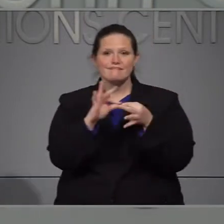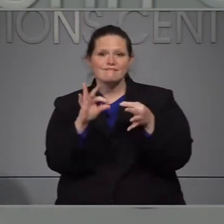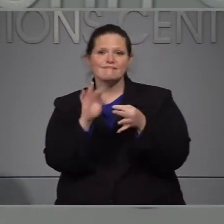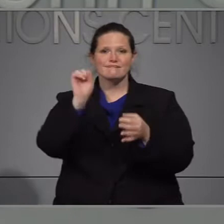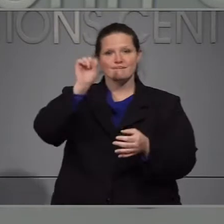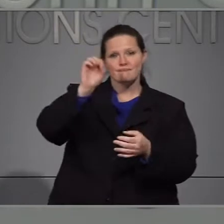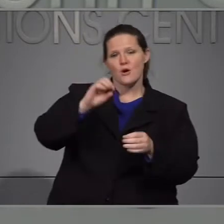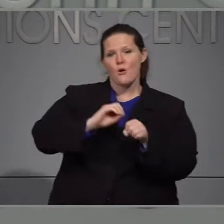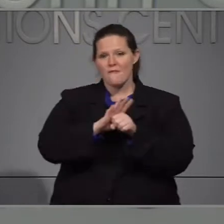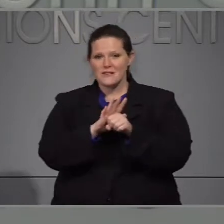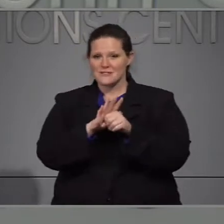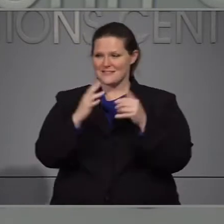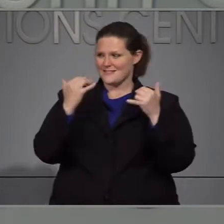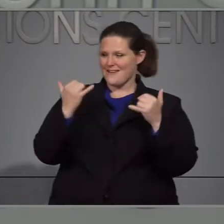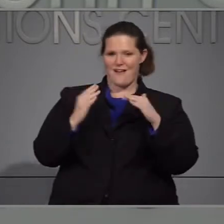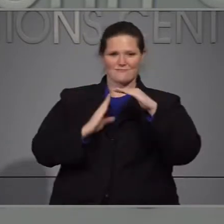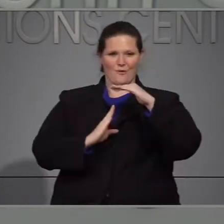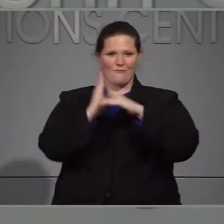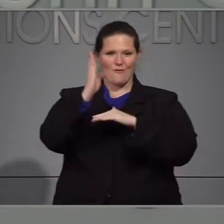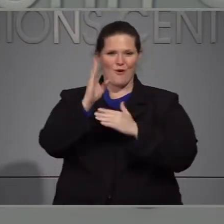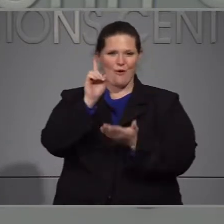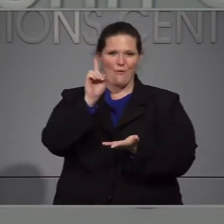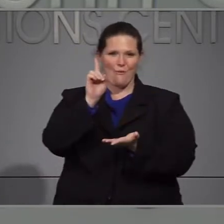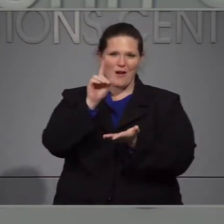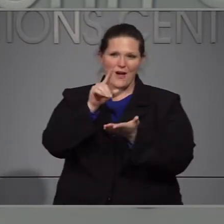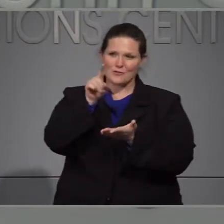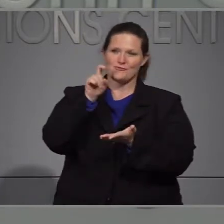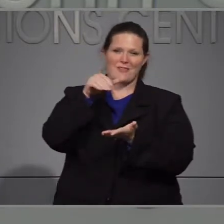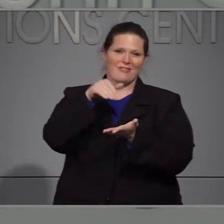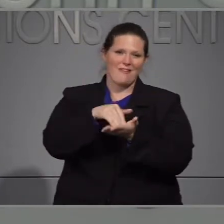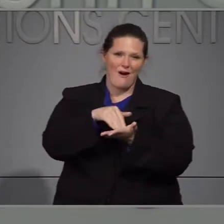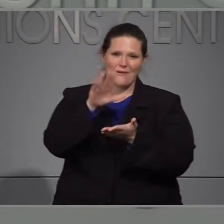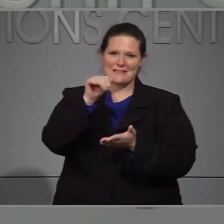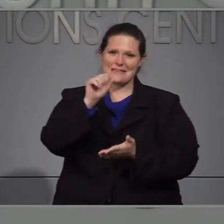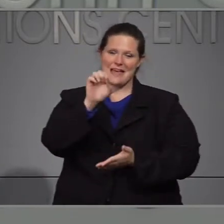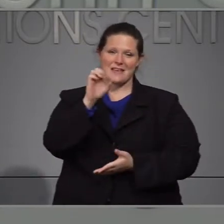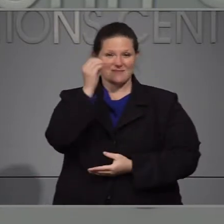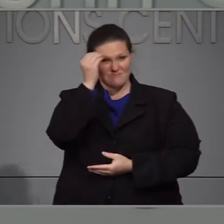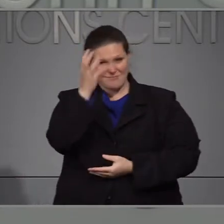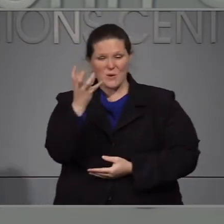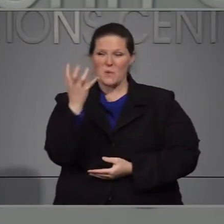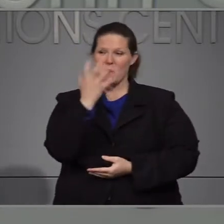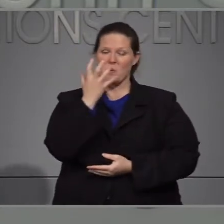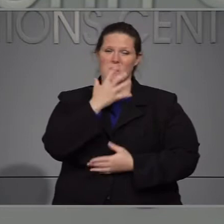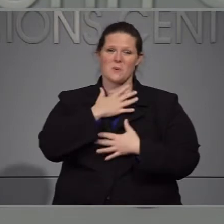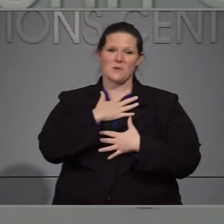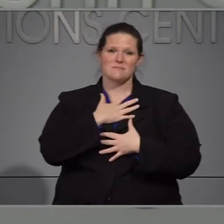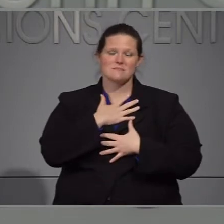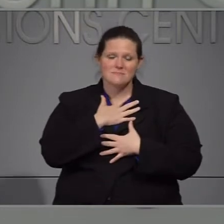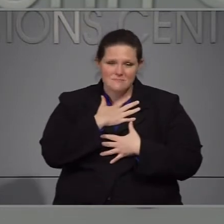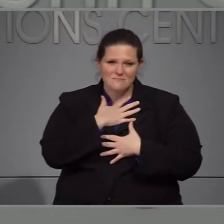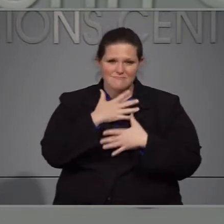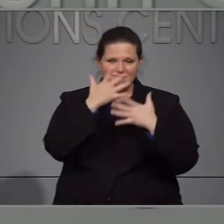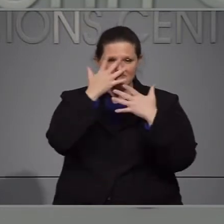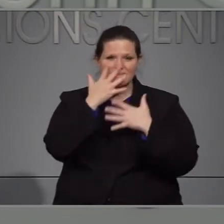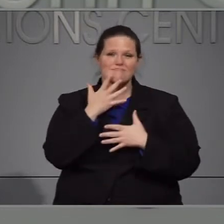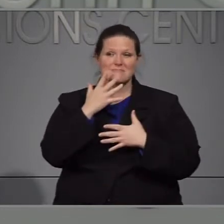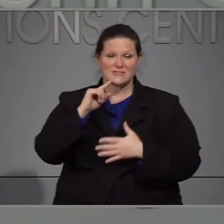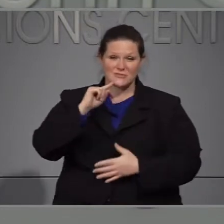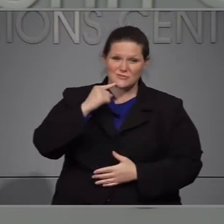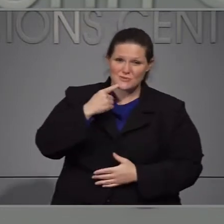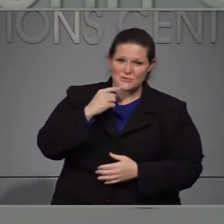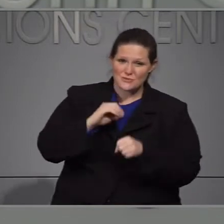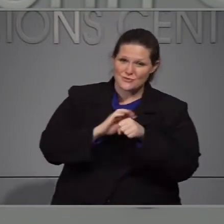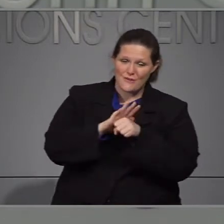superado la marca de 100.000 personas confirmadas. Esto es un punto grave y sombrío.